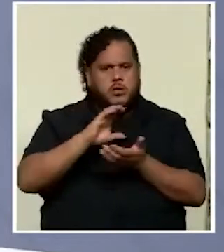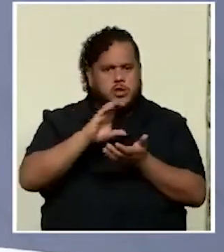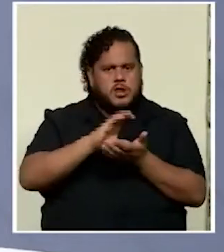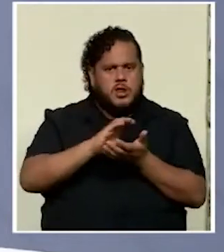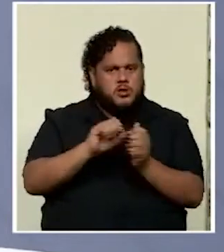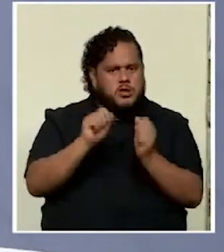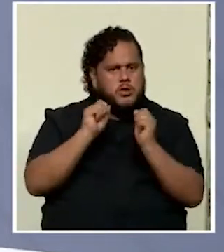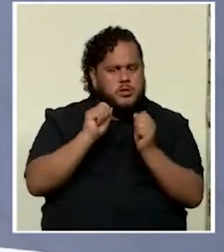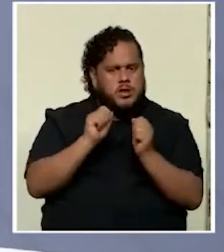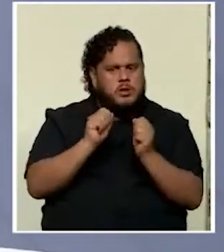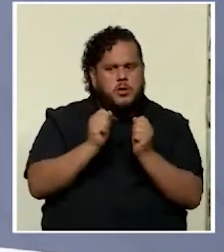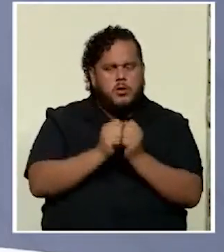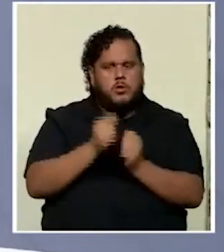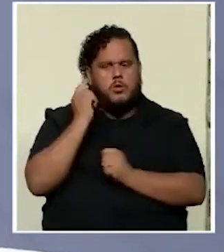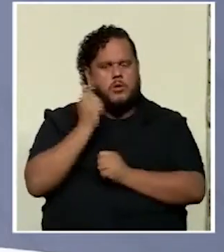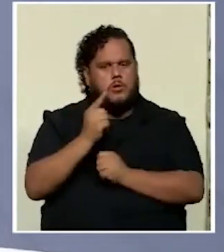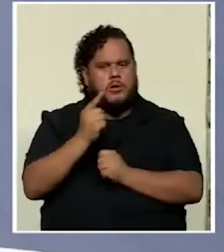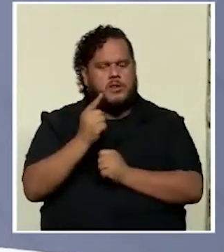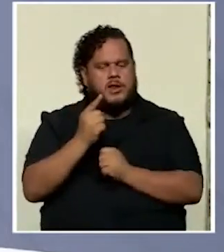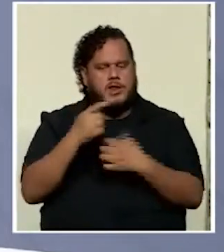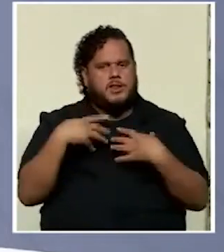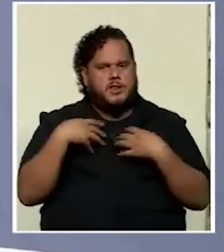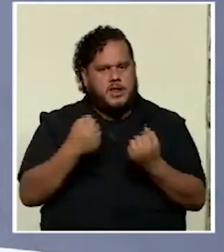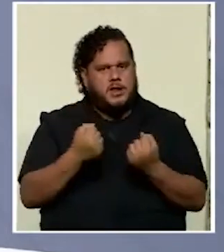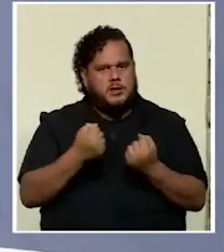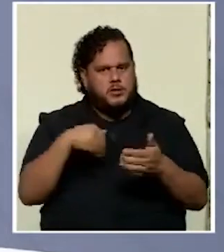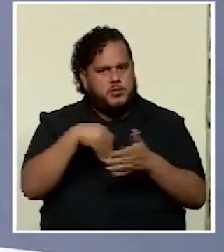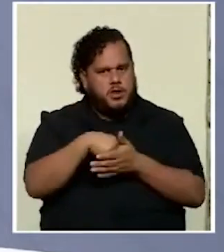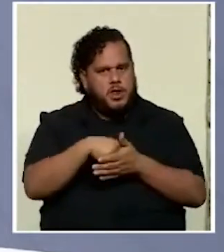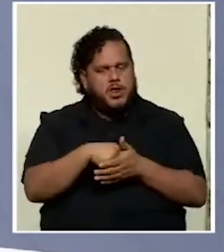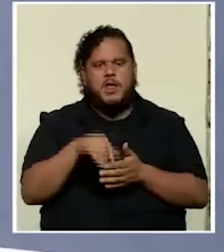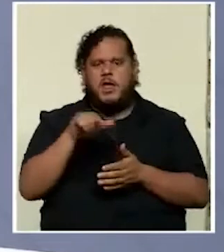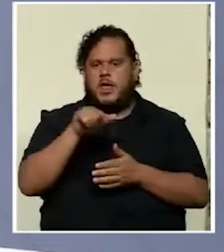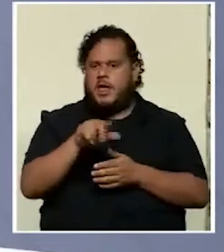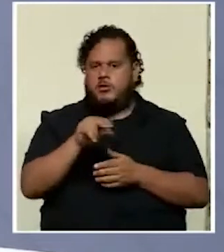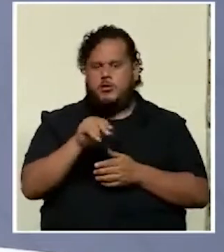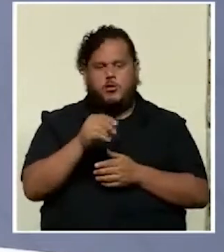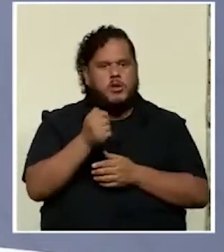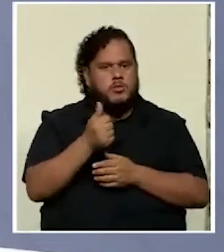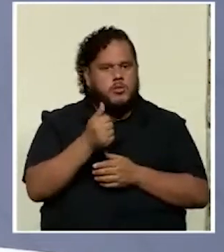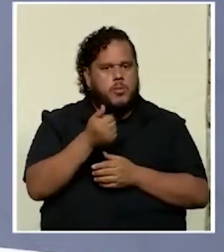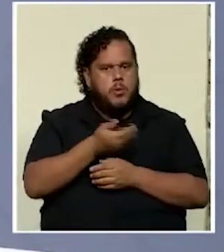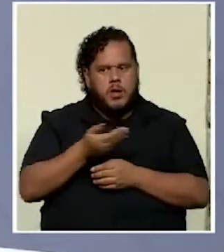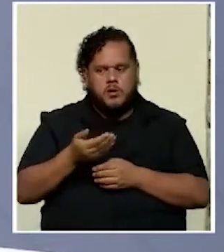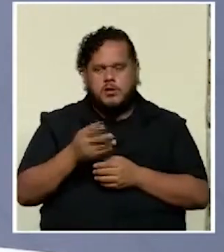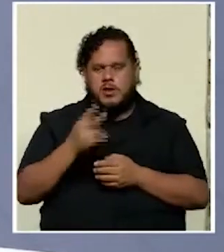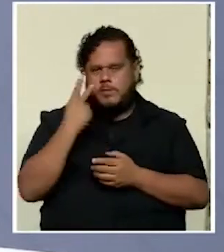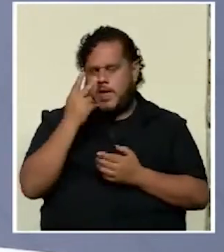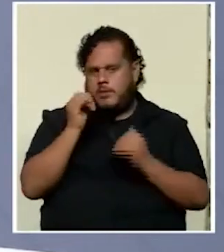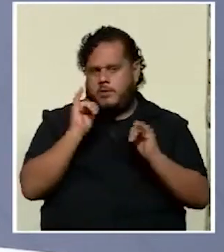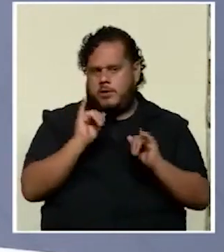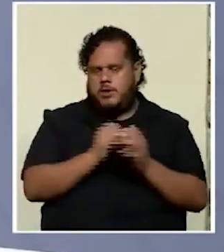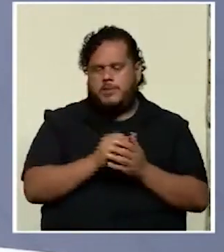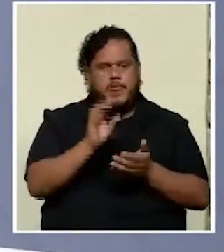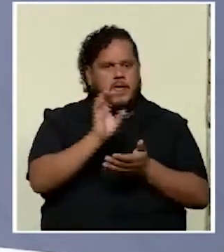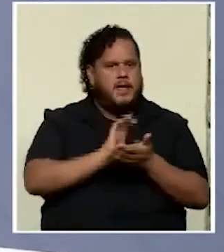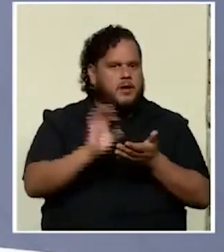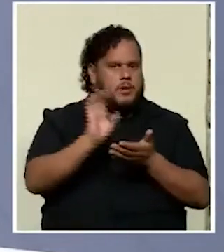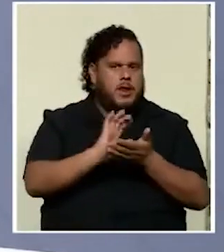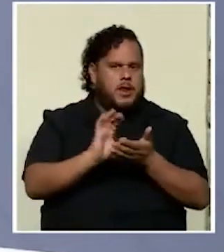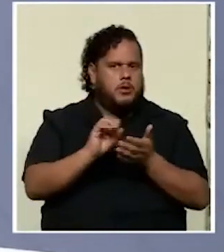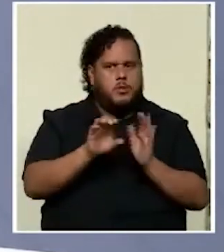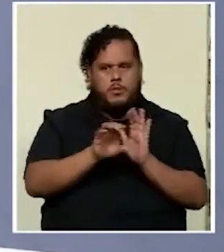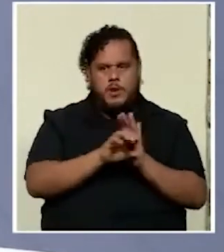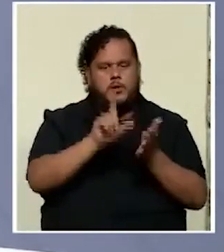con órdenes sanitarias y esto no es poca cosa porque veámoslo así el colegio el